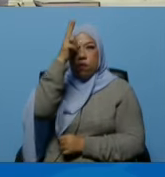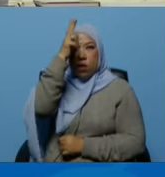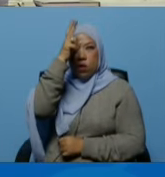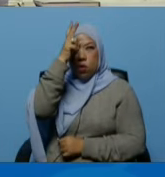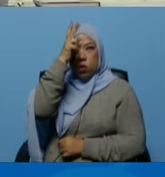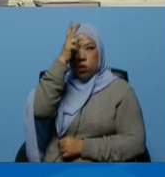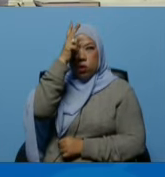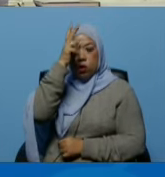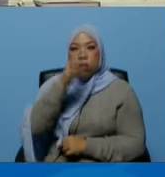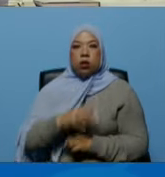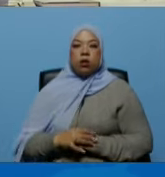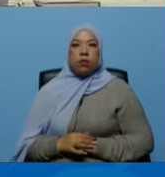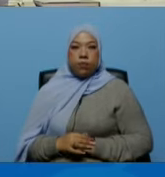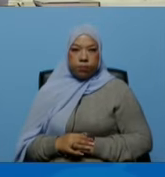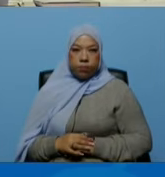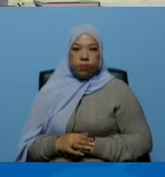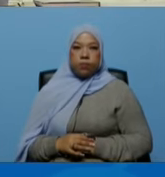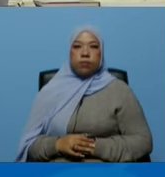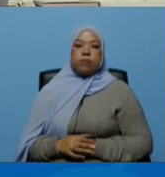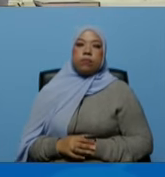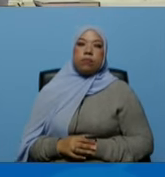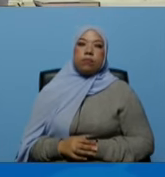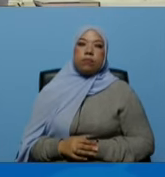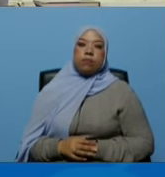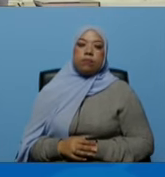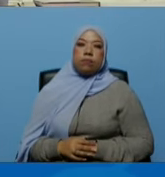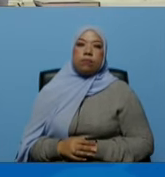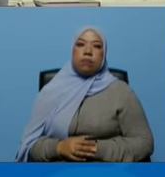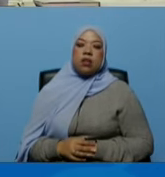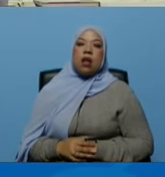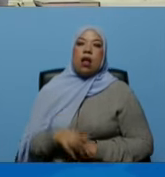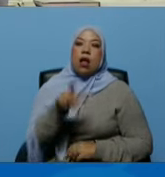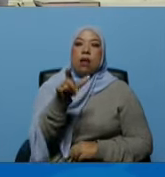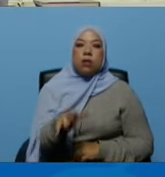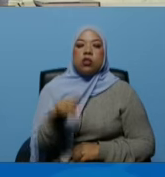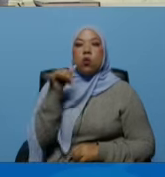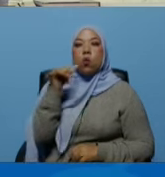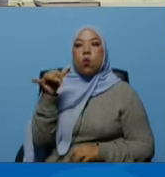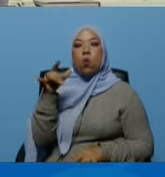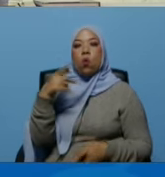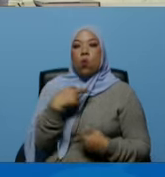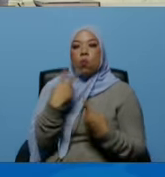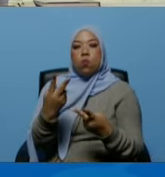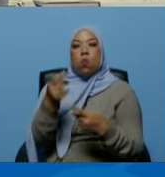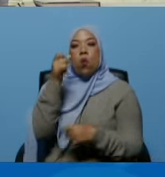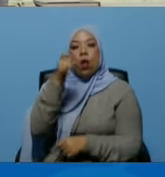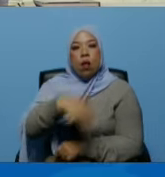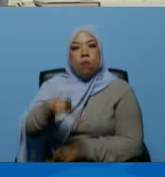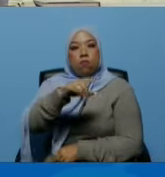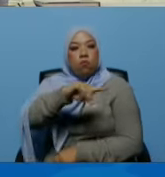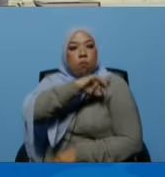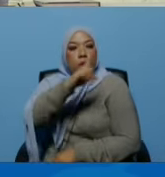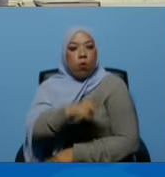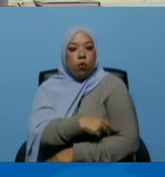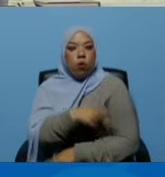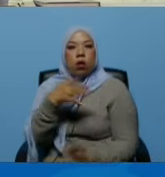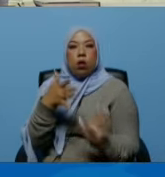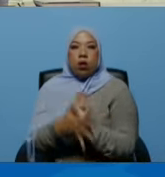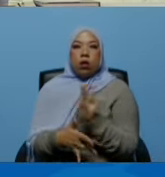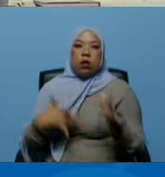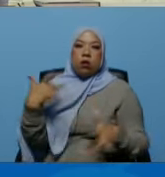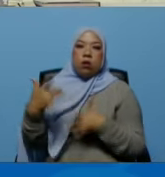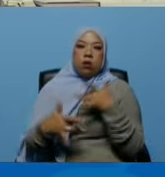y nuestra querida vecina vocera del poder popular edema